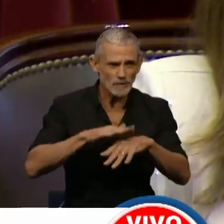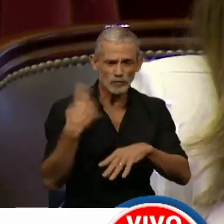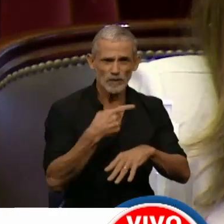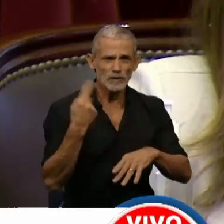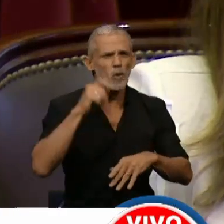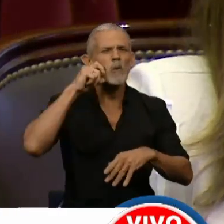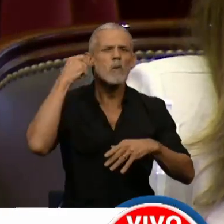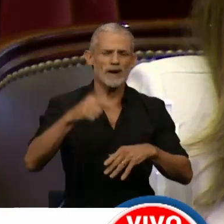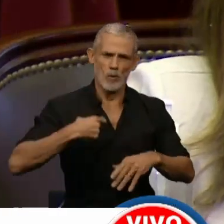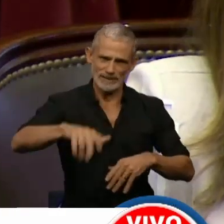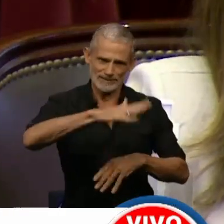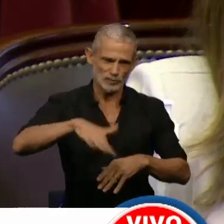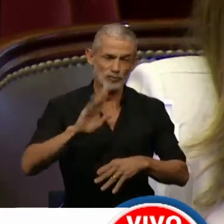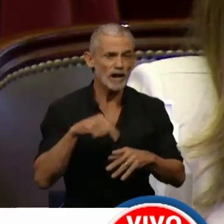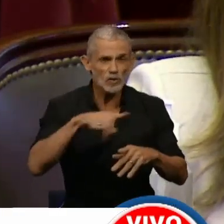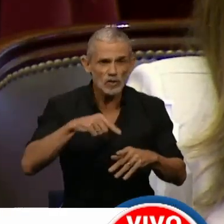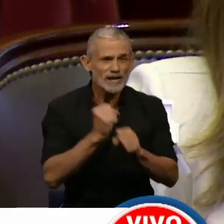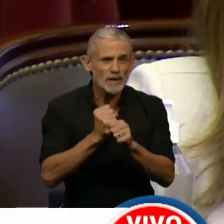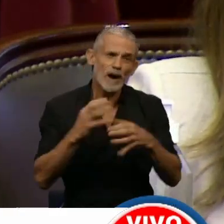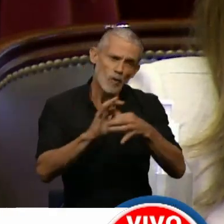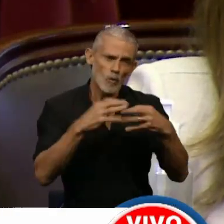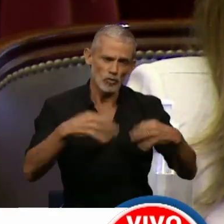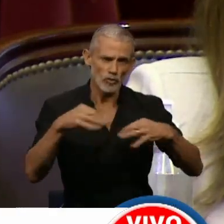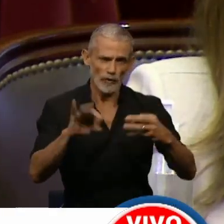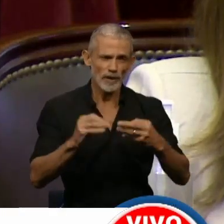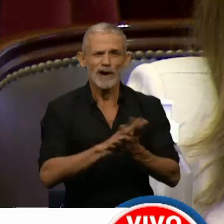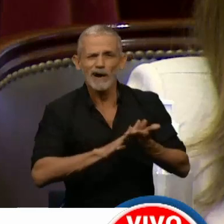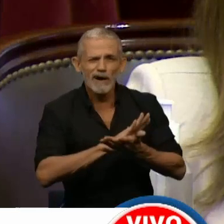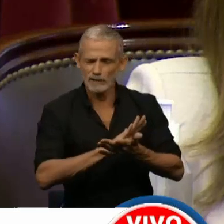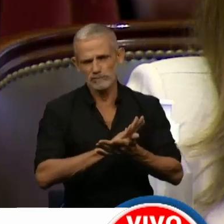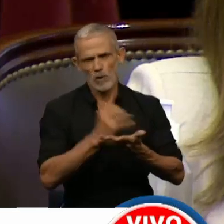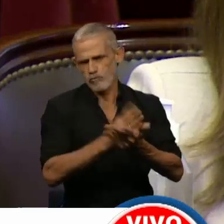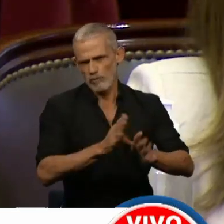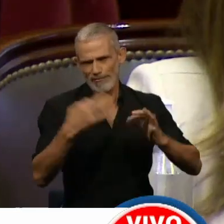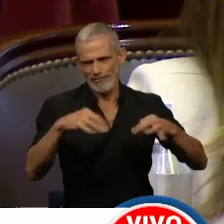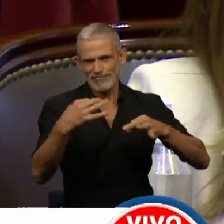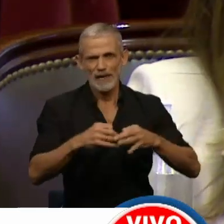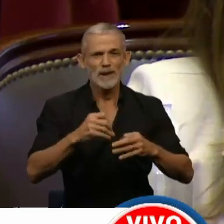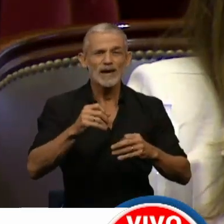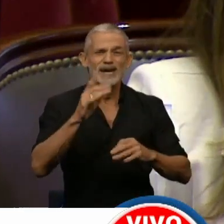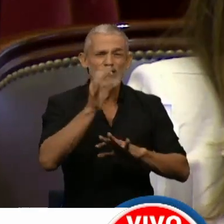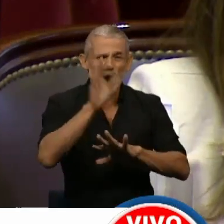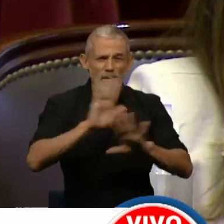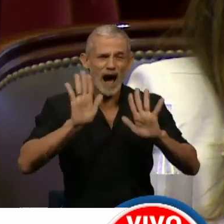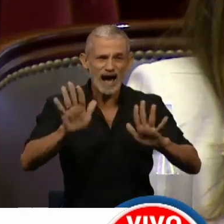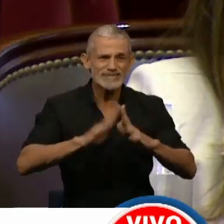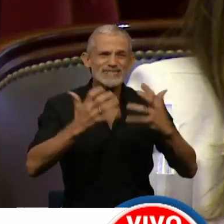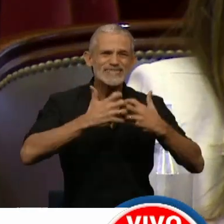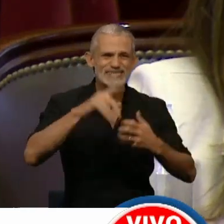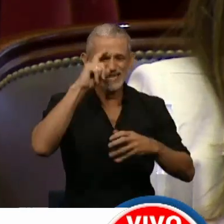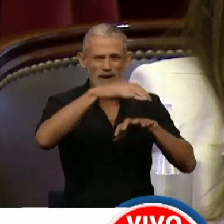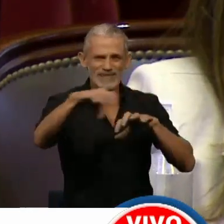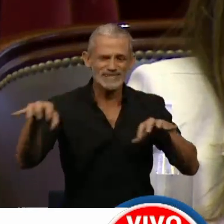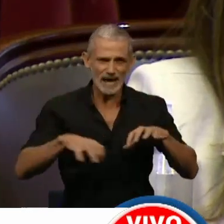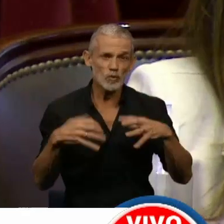esta vergüenza social, que trabajemos todos juntos, que los corruptos paguen y que jamás se vuelva a ensuciar al sistema de